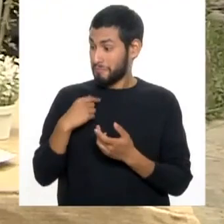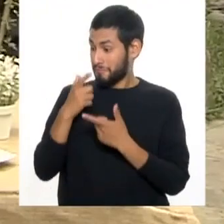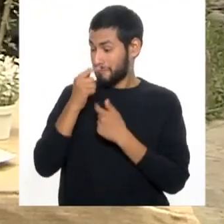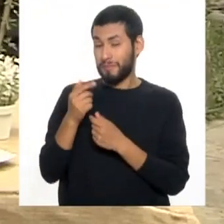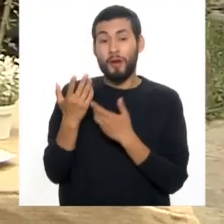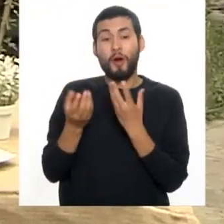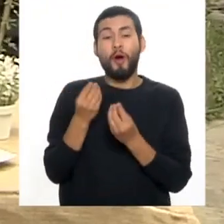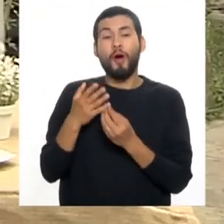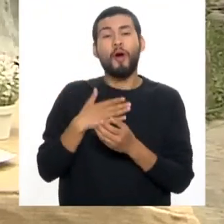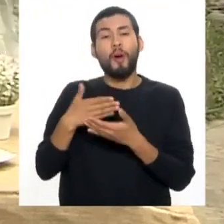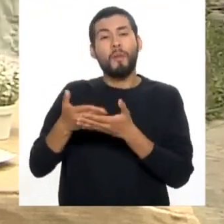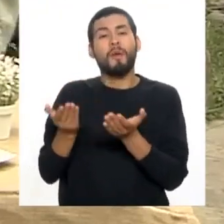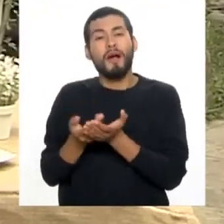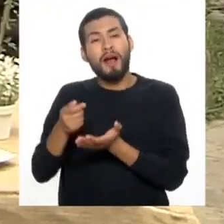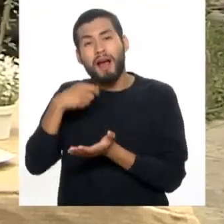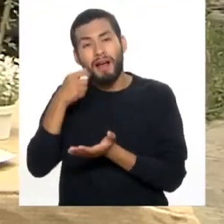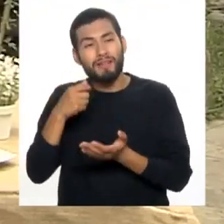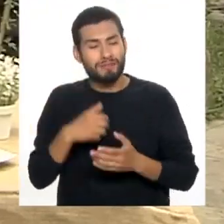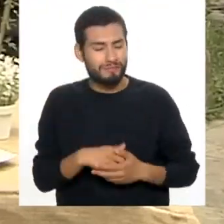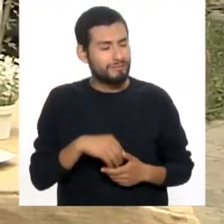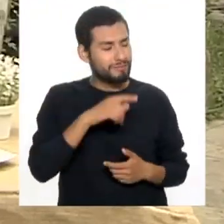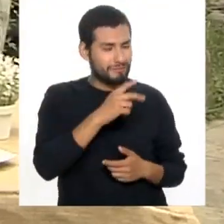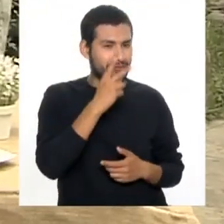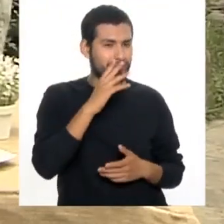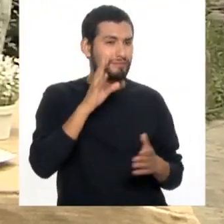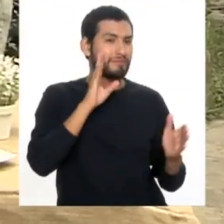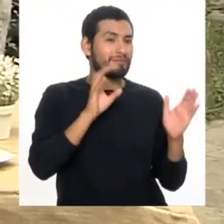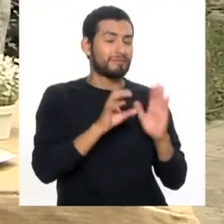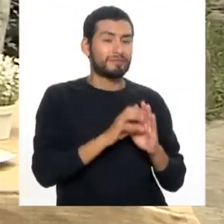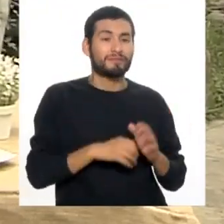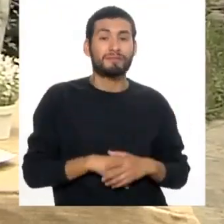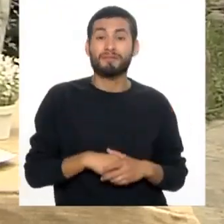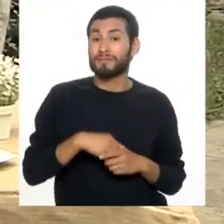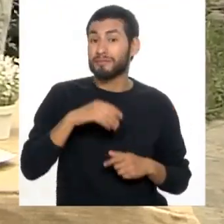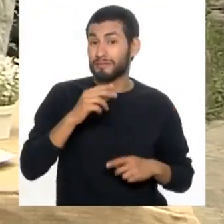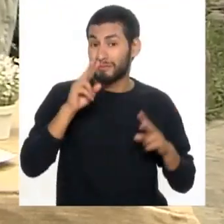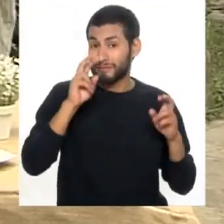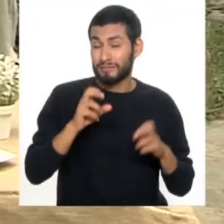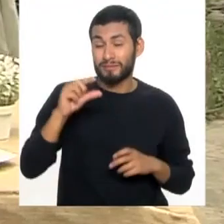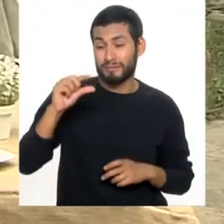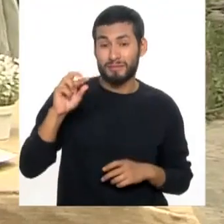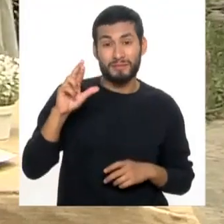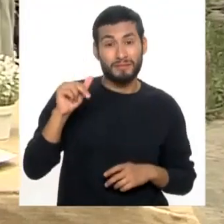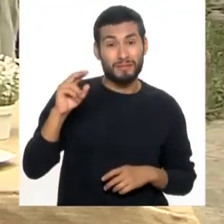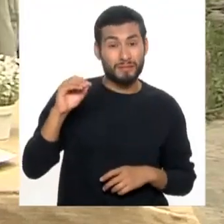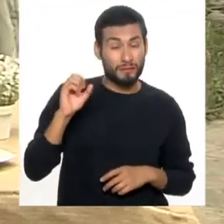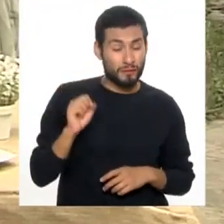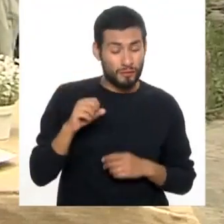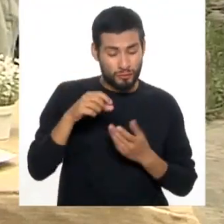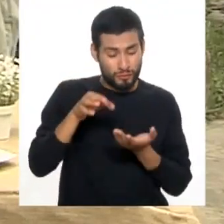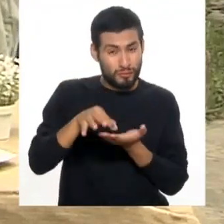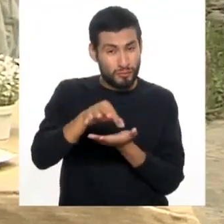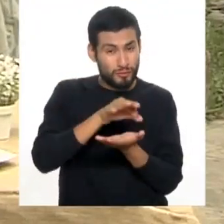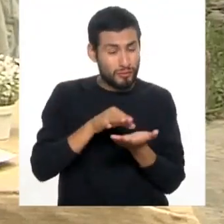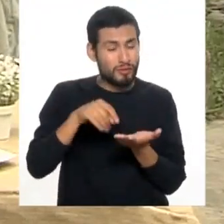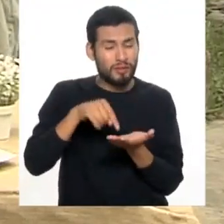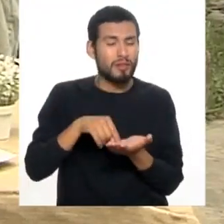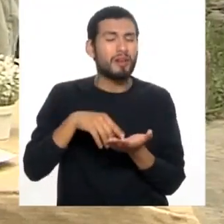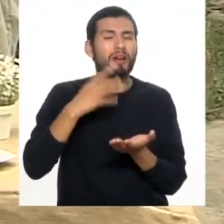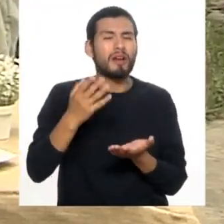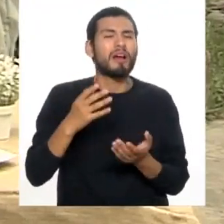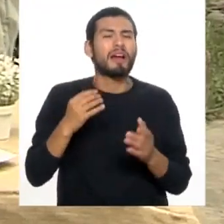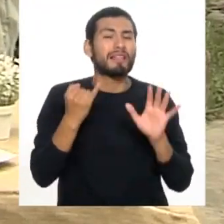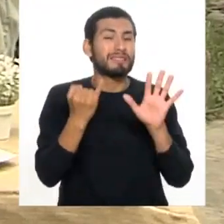¿Cómo debería ser mi plato? ¿Qué debería tener tu plato? Por ejemplo, si hablamos de granos integrales, puedes comer de seis a